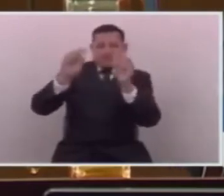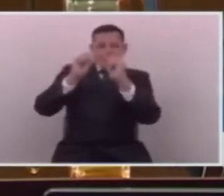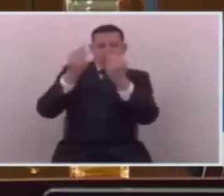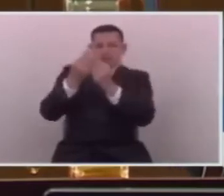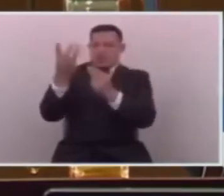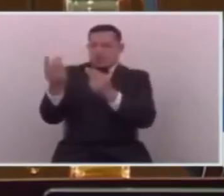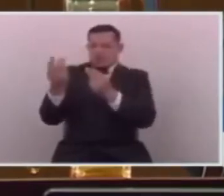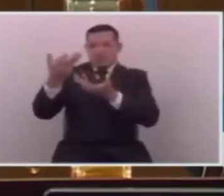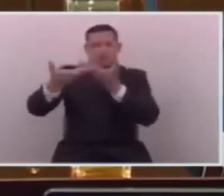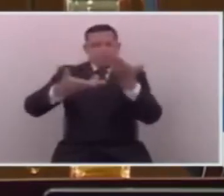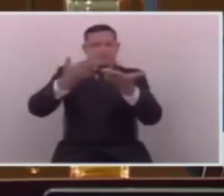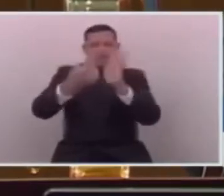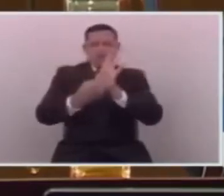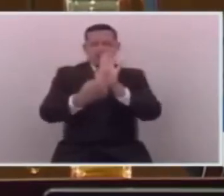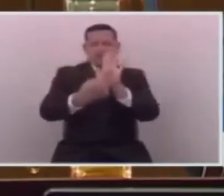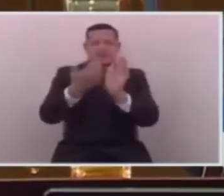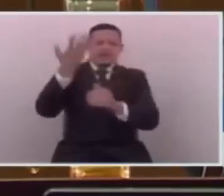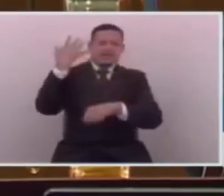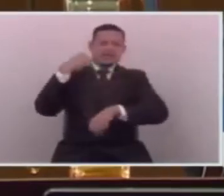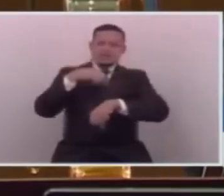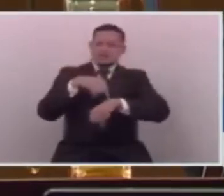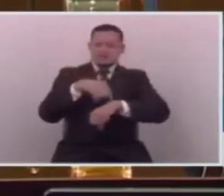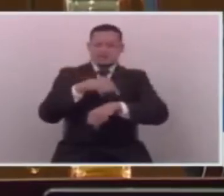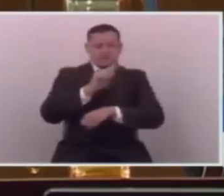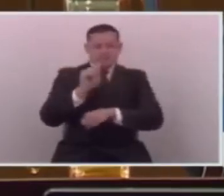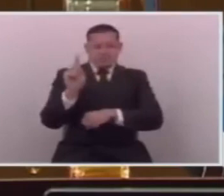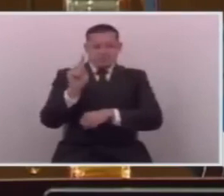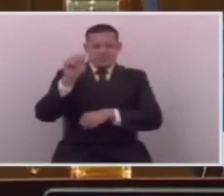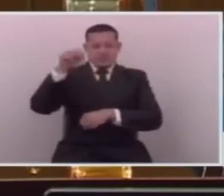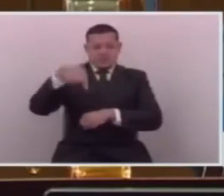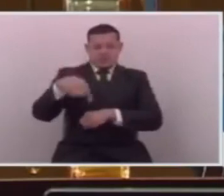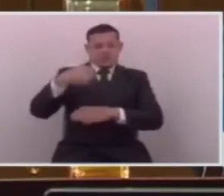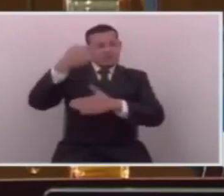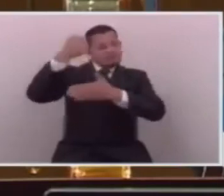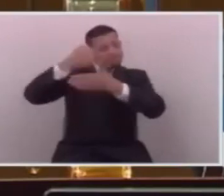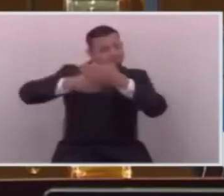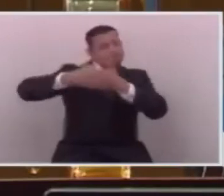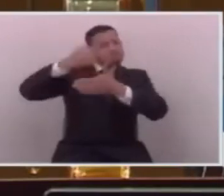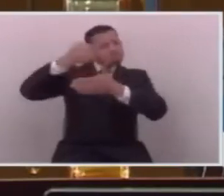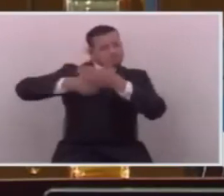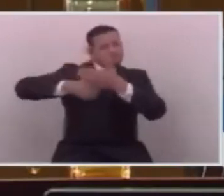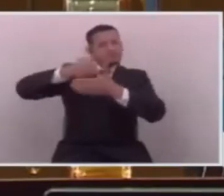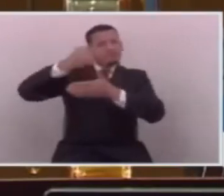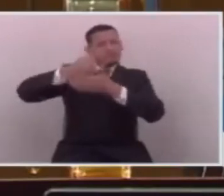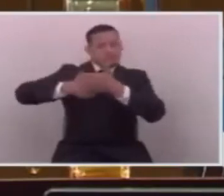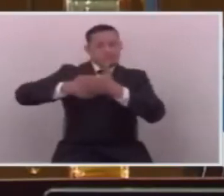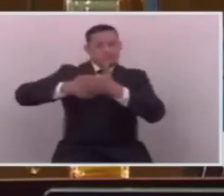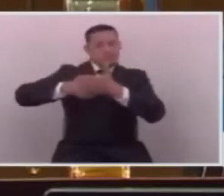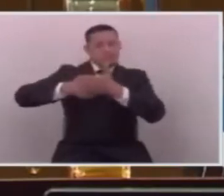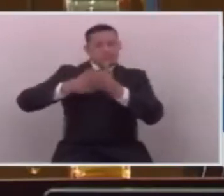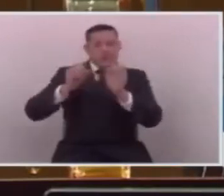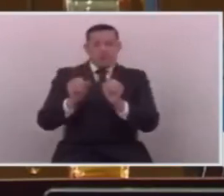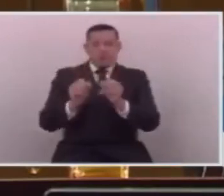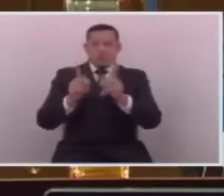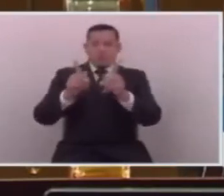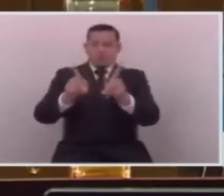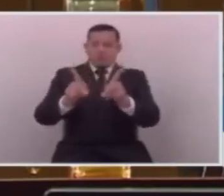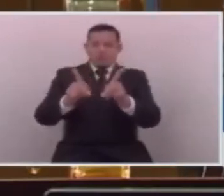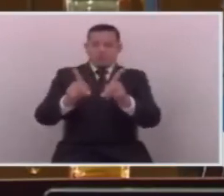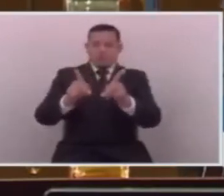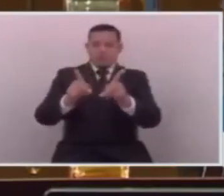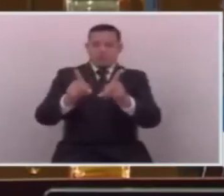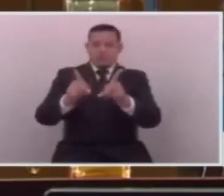en el pasado. Y este es el reto. Las oportunidades